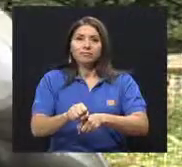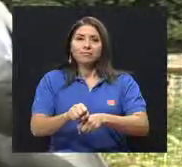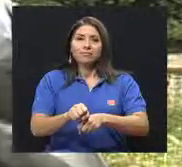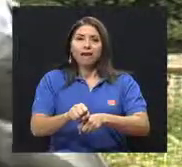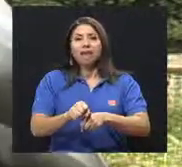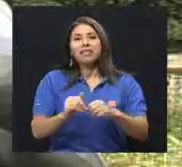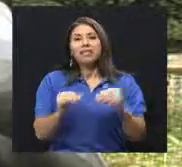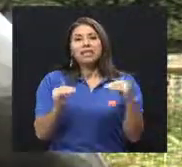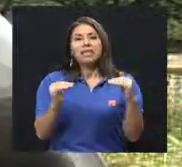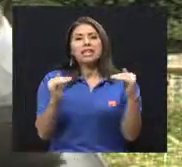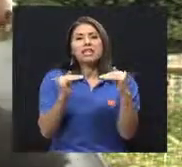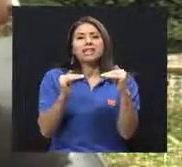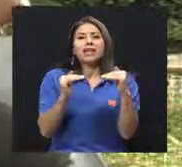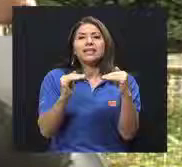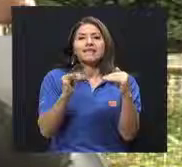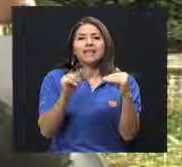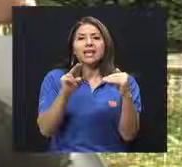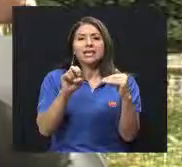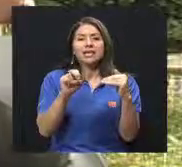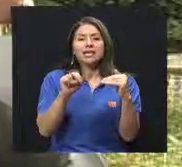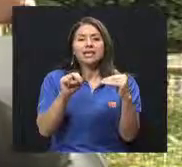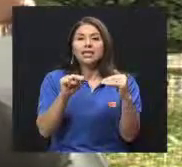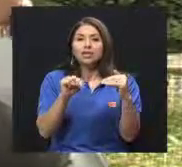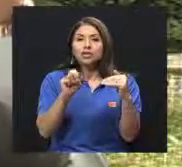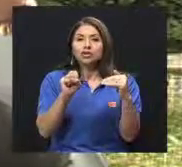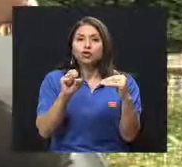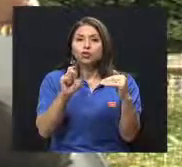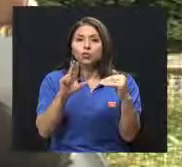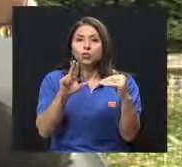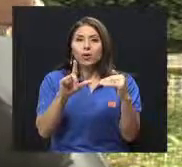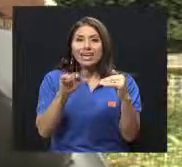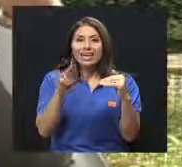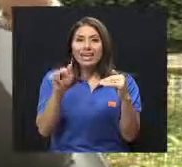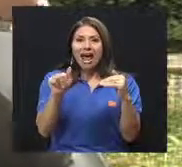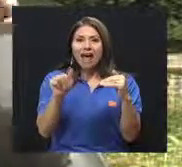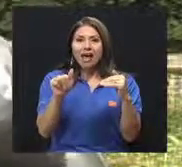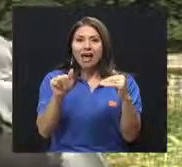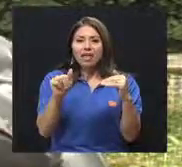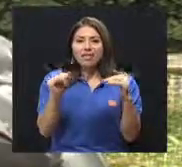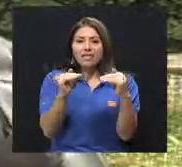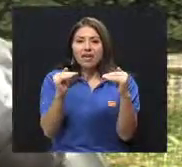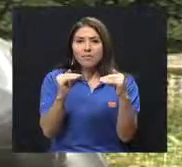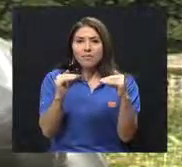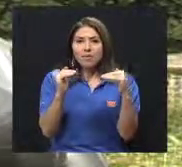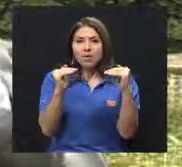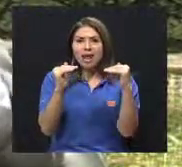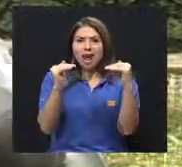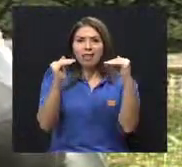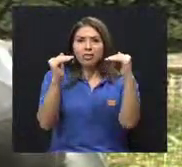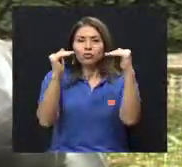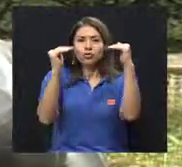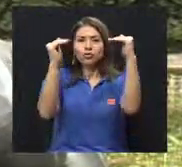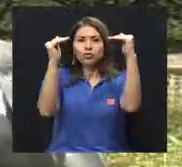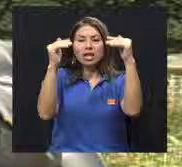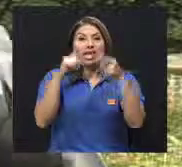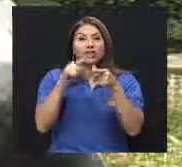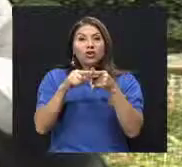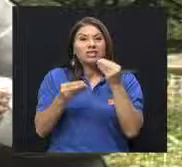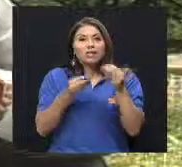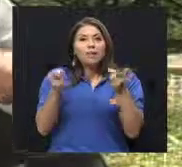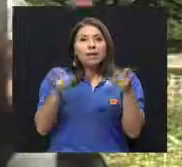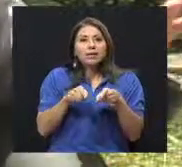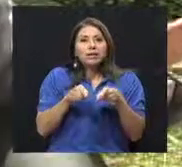de insulina muy altos, y la célula comienza a no reaccionar.